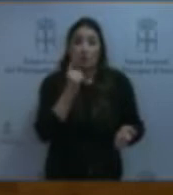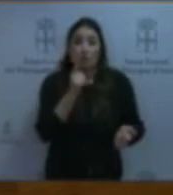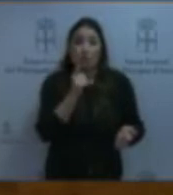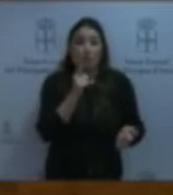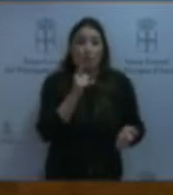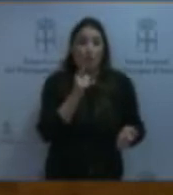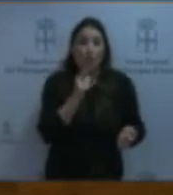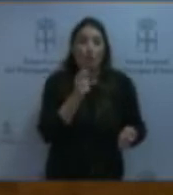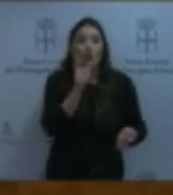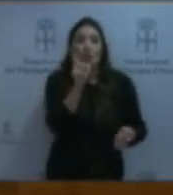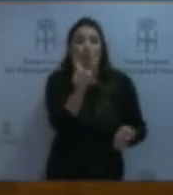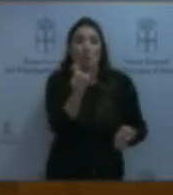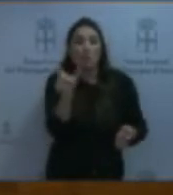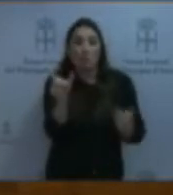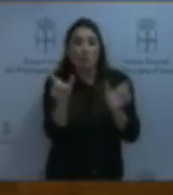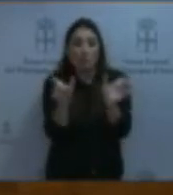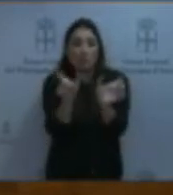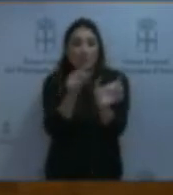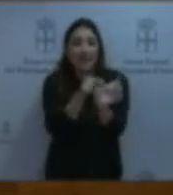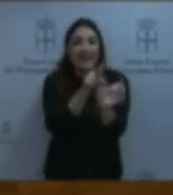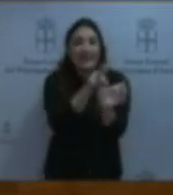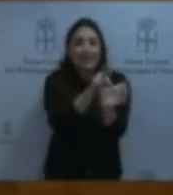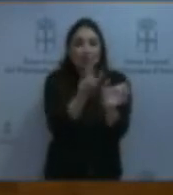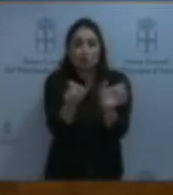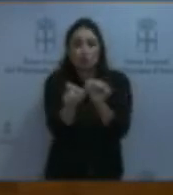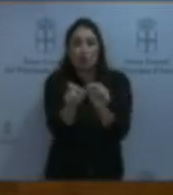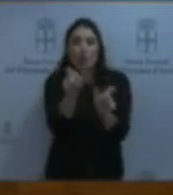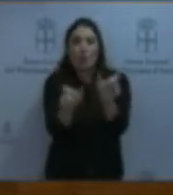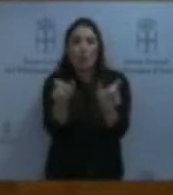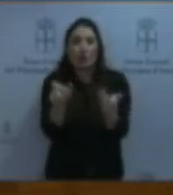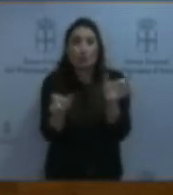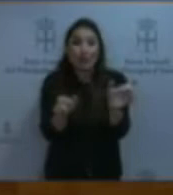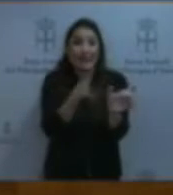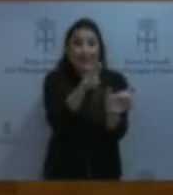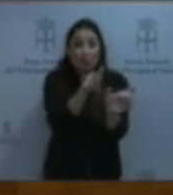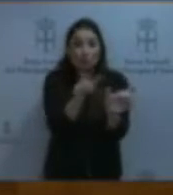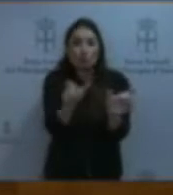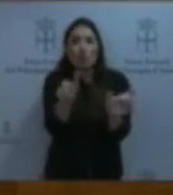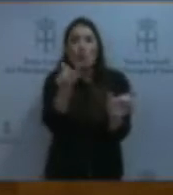humanos. Se la repito. Derechos humanos.